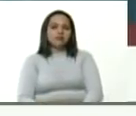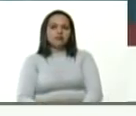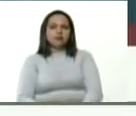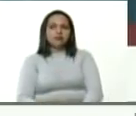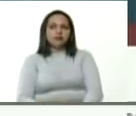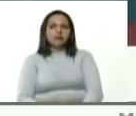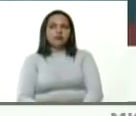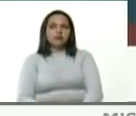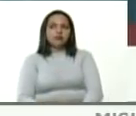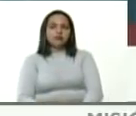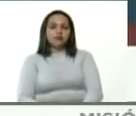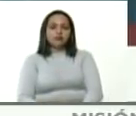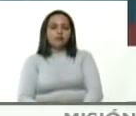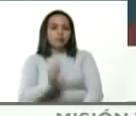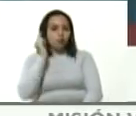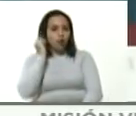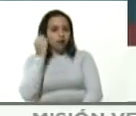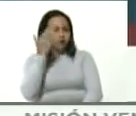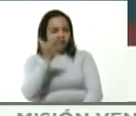Y la dama por aquí.